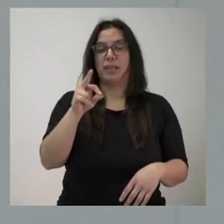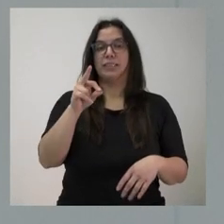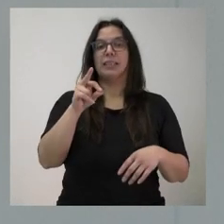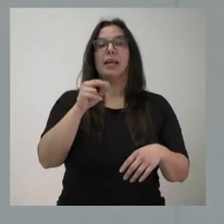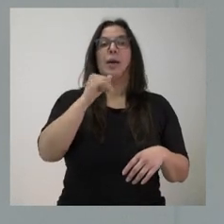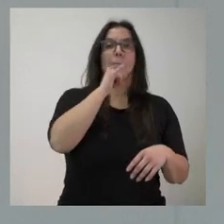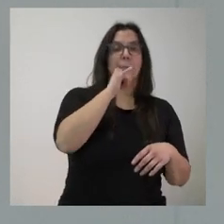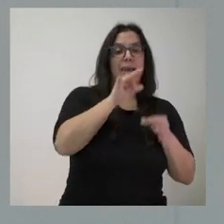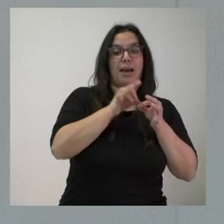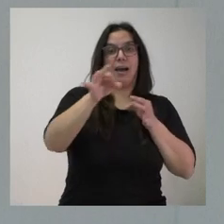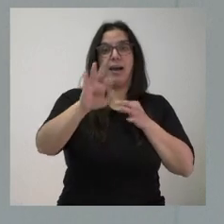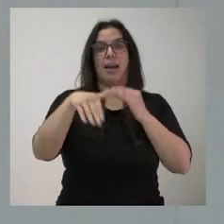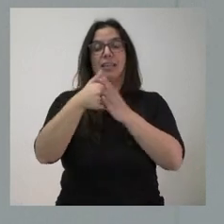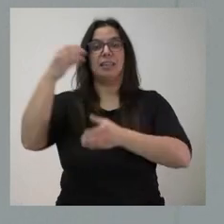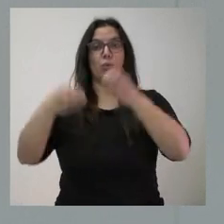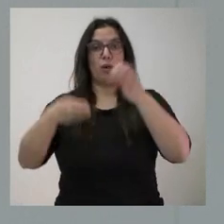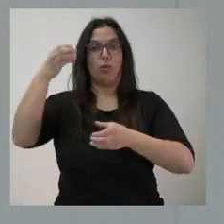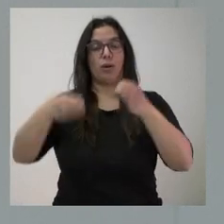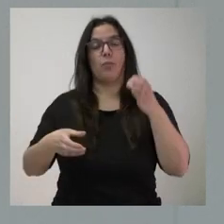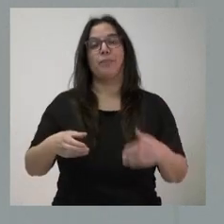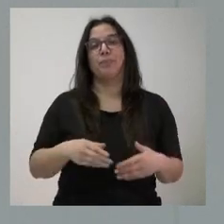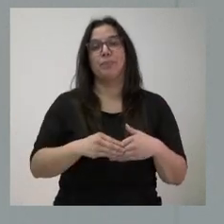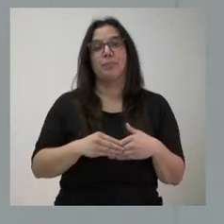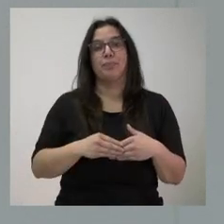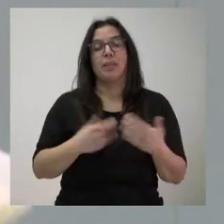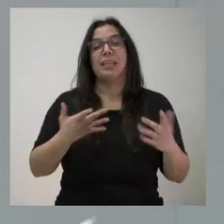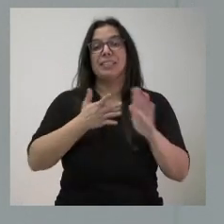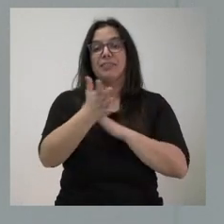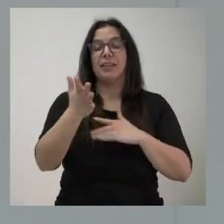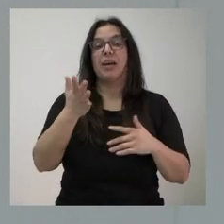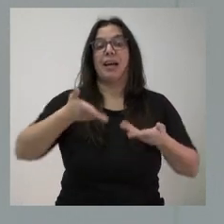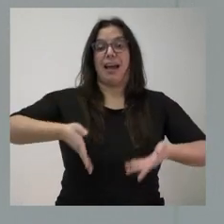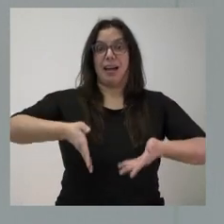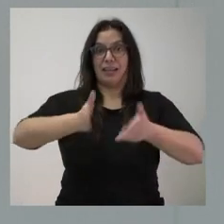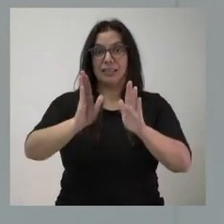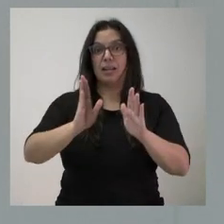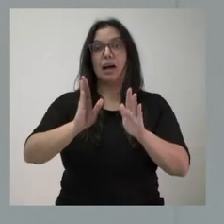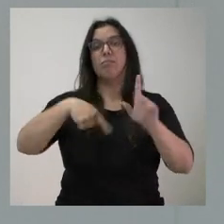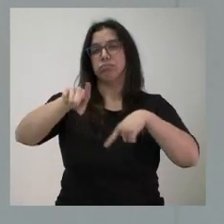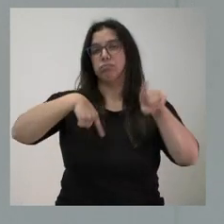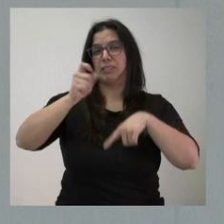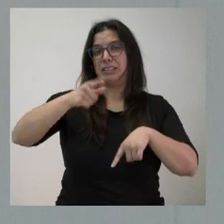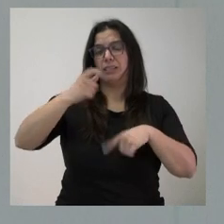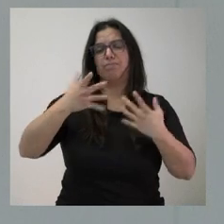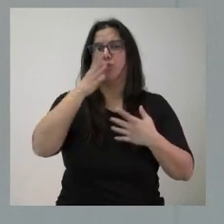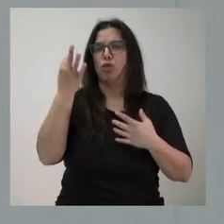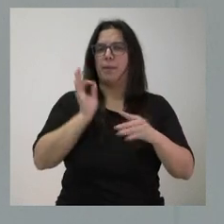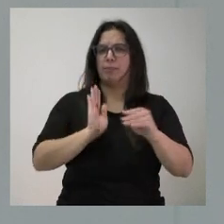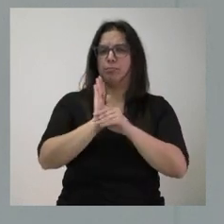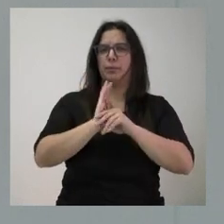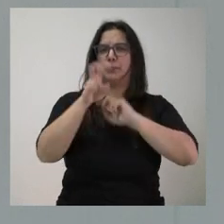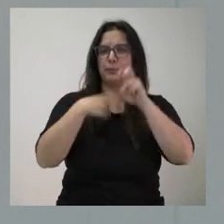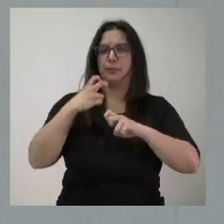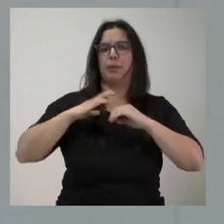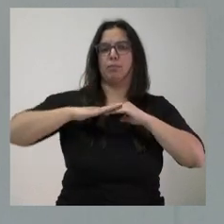Béjar y Ciudad Aradorigo. Estamos hablando de una carretera que, por su tránsito, merece esta inversión y esta